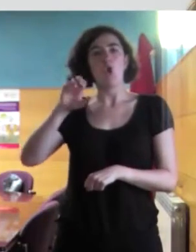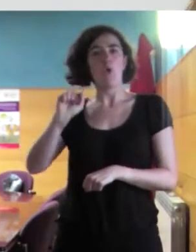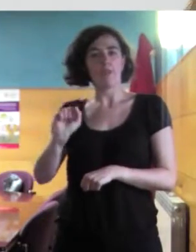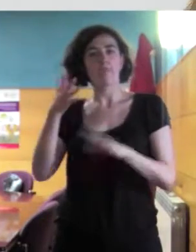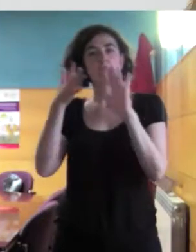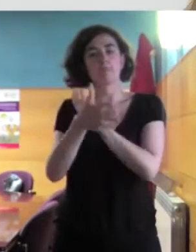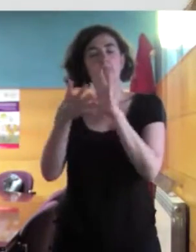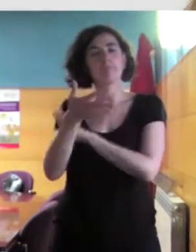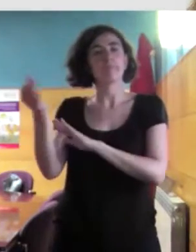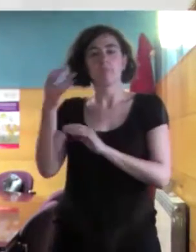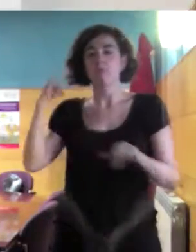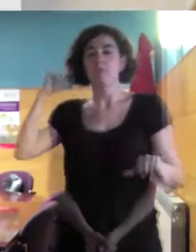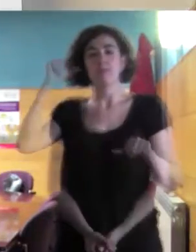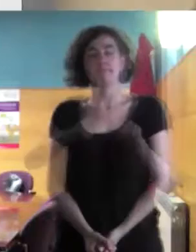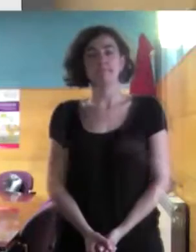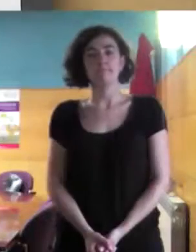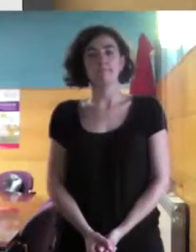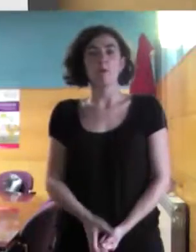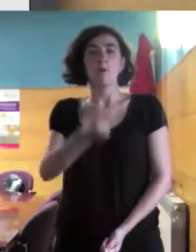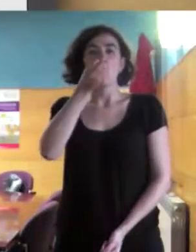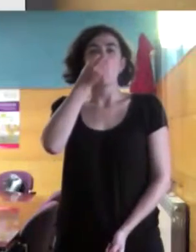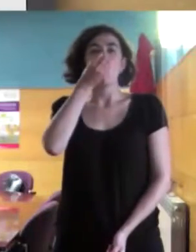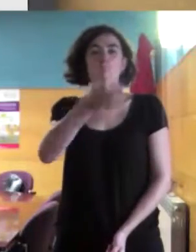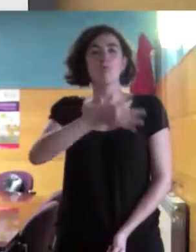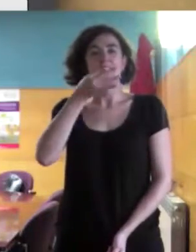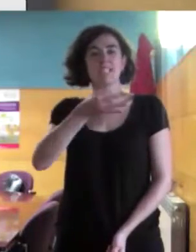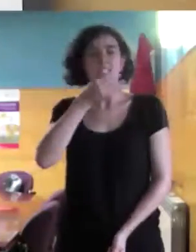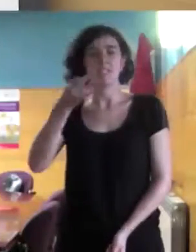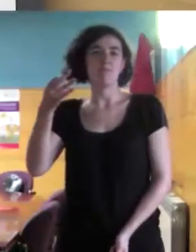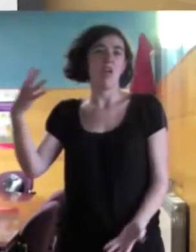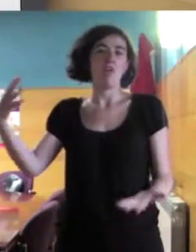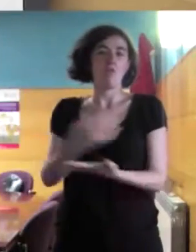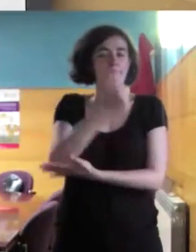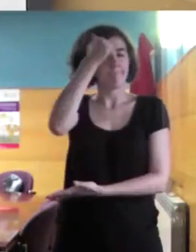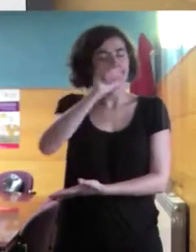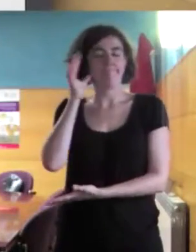hacemos en ALAI. Buenas tardes a todas y a todos.